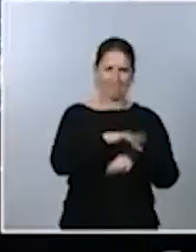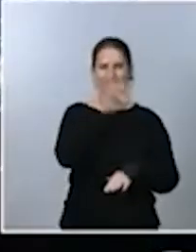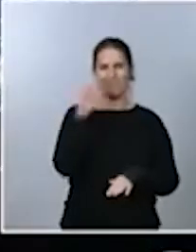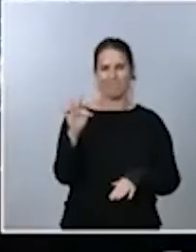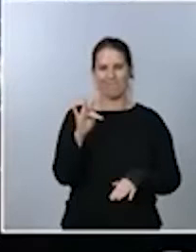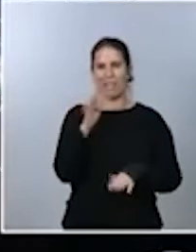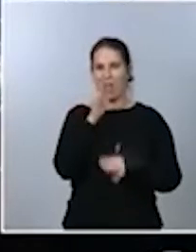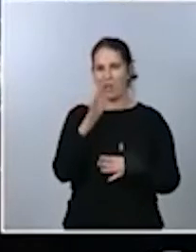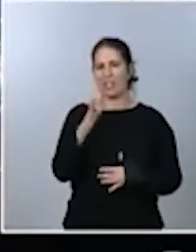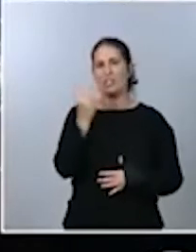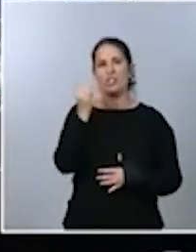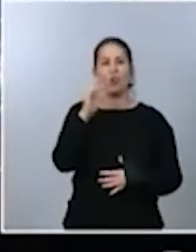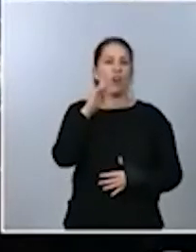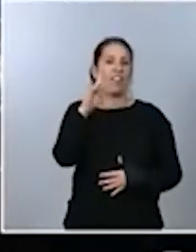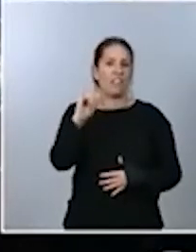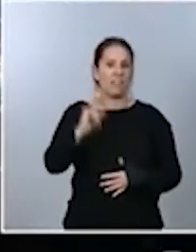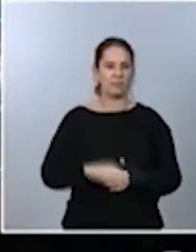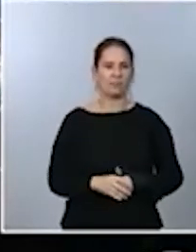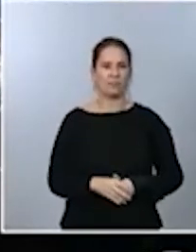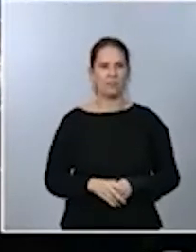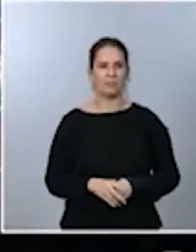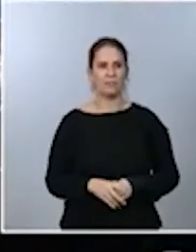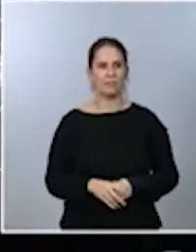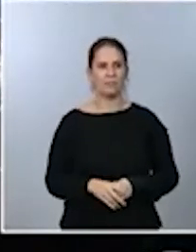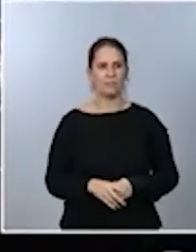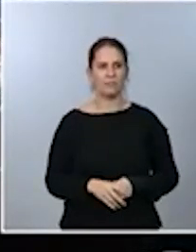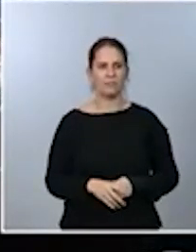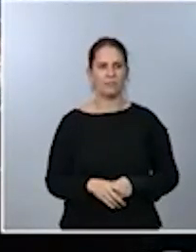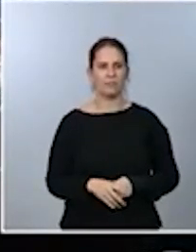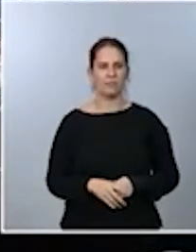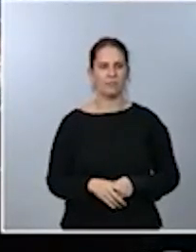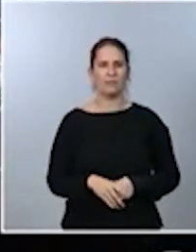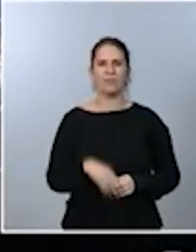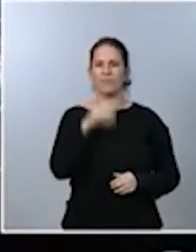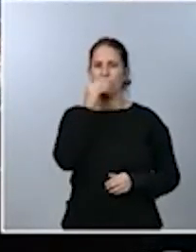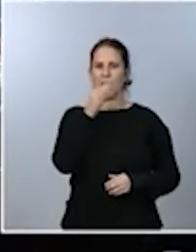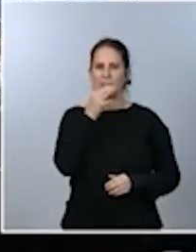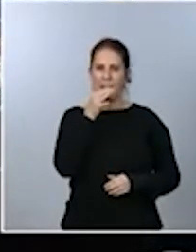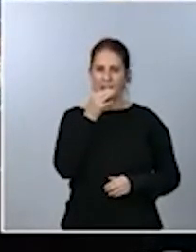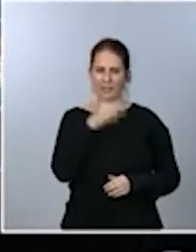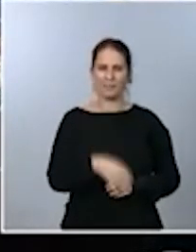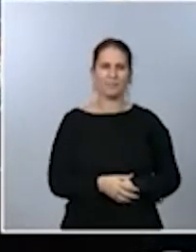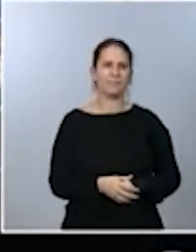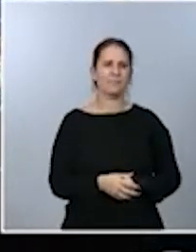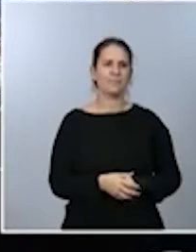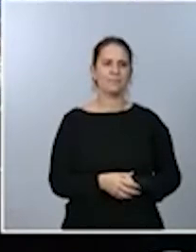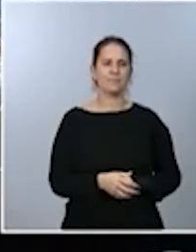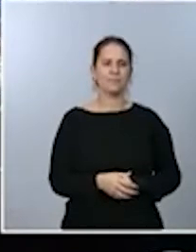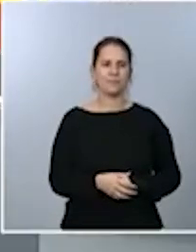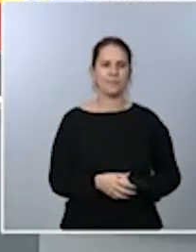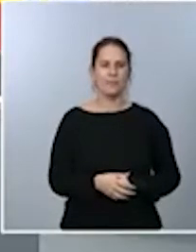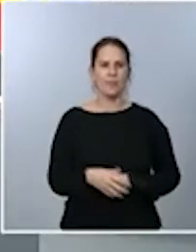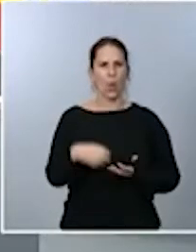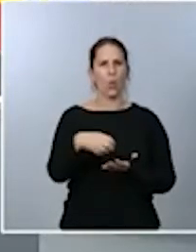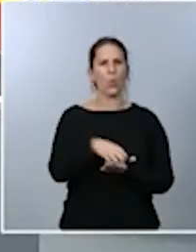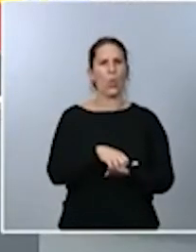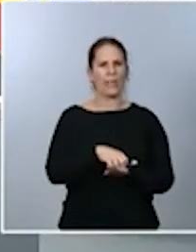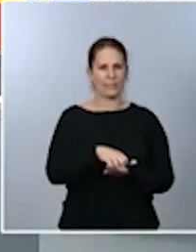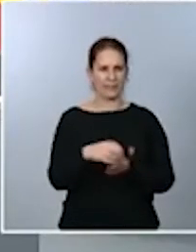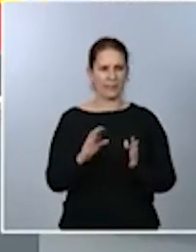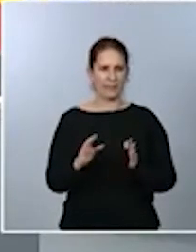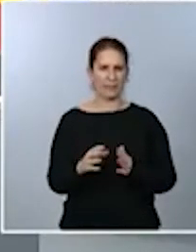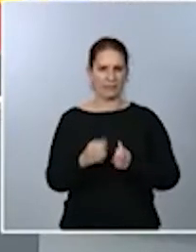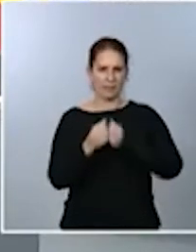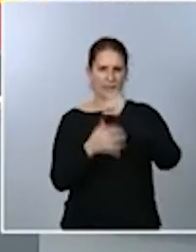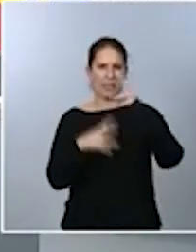Hola. Jordi Armenteras. ¿Qué tal? Buenas tardes. Muchas gracias. Algunas dudas sobre el toque de queda.